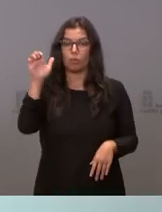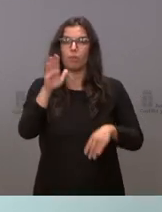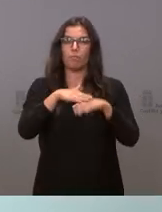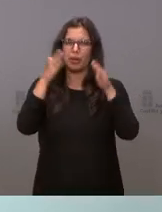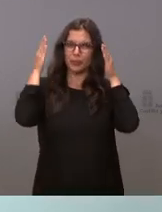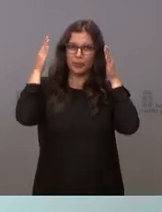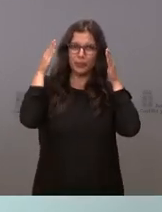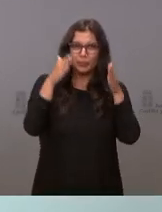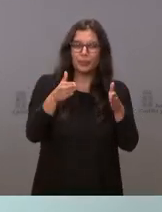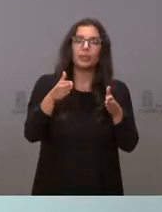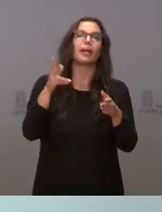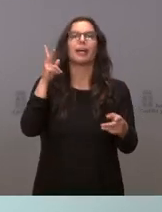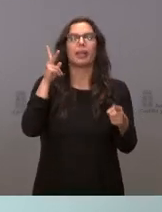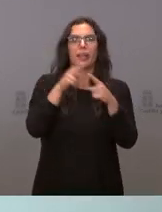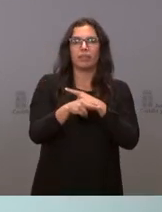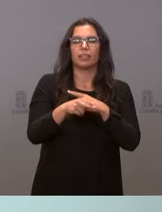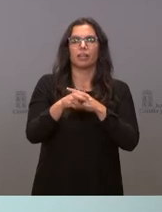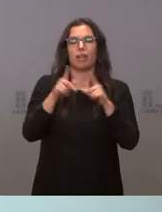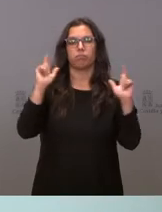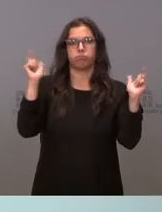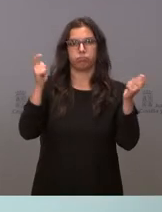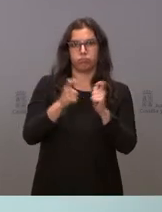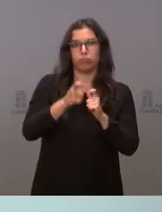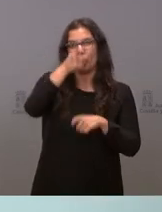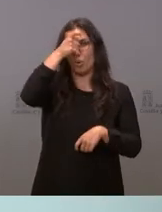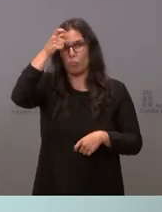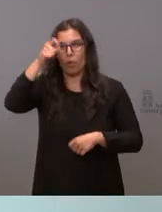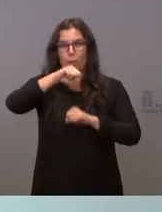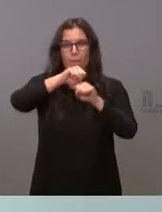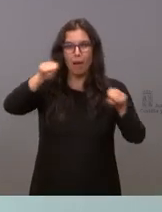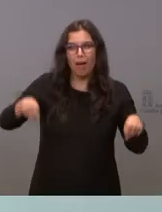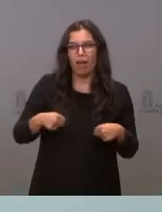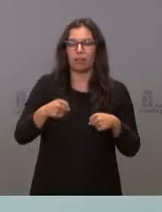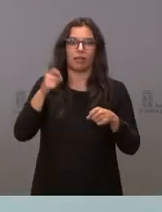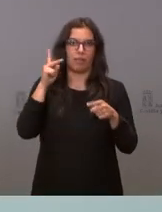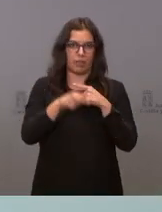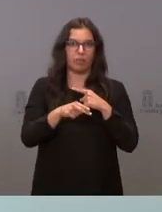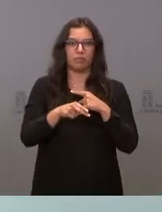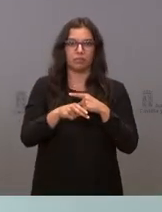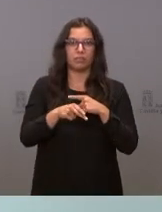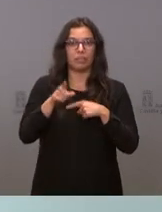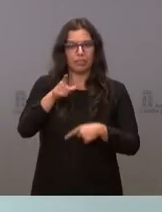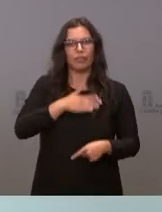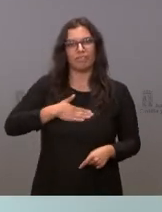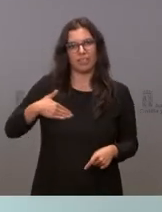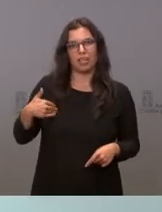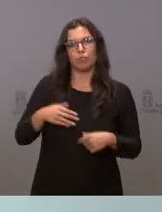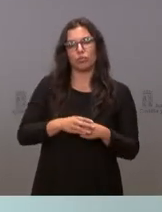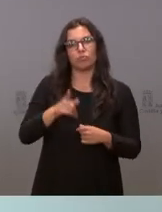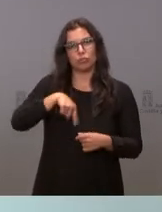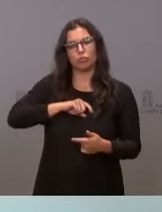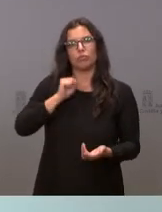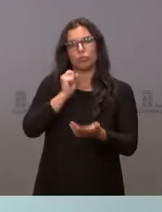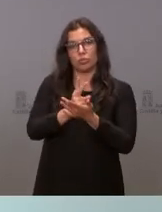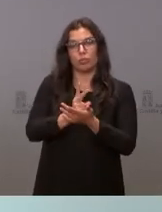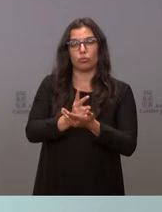volcarse en la España interior en el mundo rural eso es lo que queremos y eso es por lo que vamos a apostar